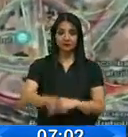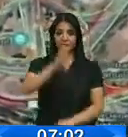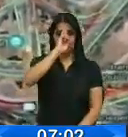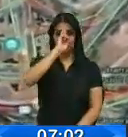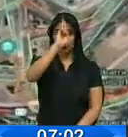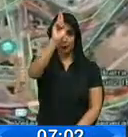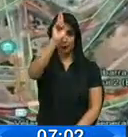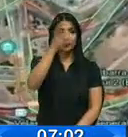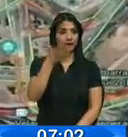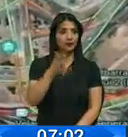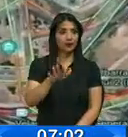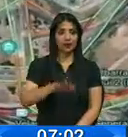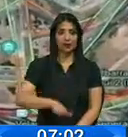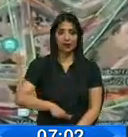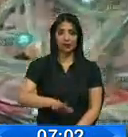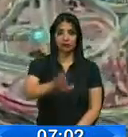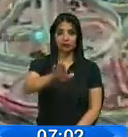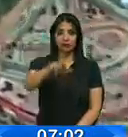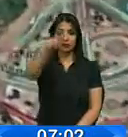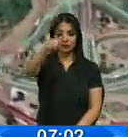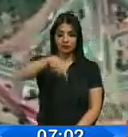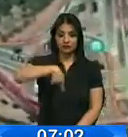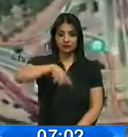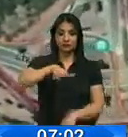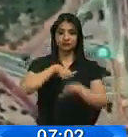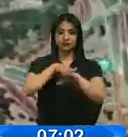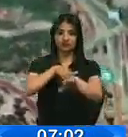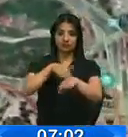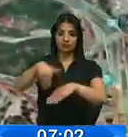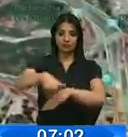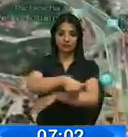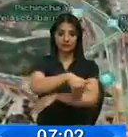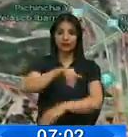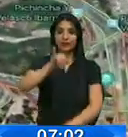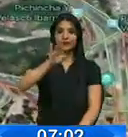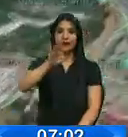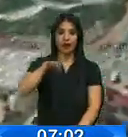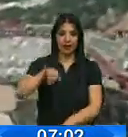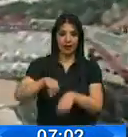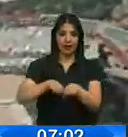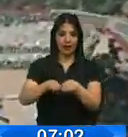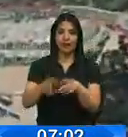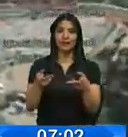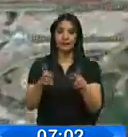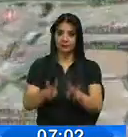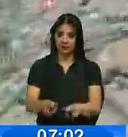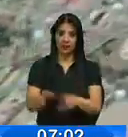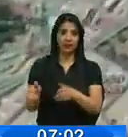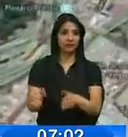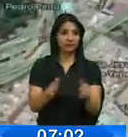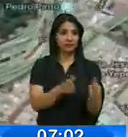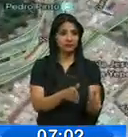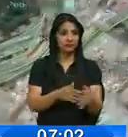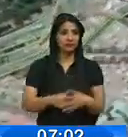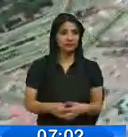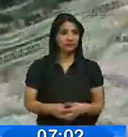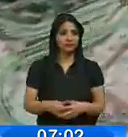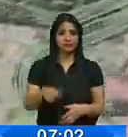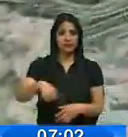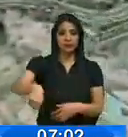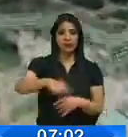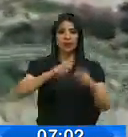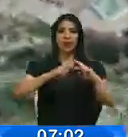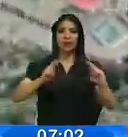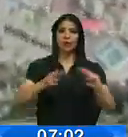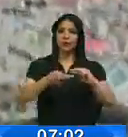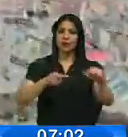ya existe pues la que sube y baja y existe congestión, la José María Velasco Ibarra también está congestionada, subiendo hacia el coliseo Rumiñahui,